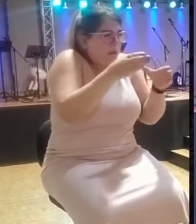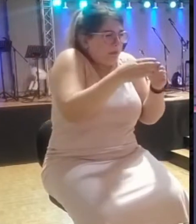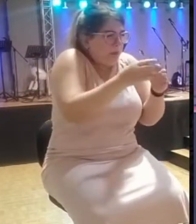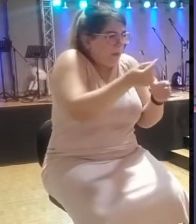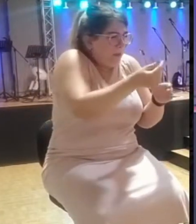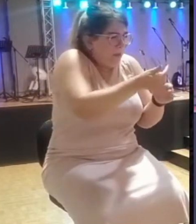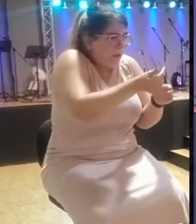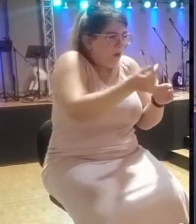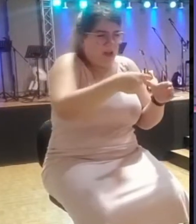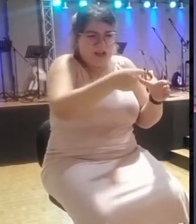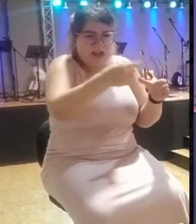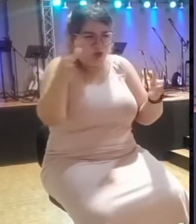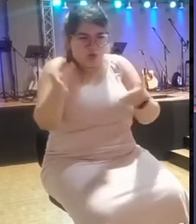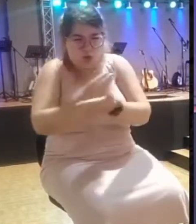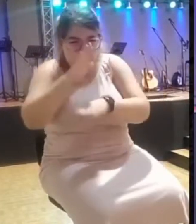así, gloria a Dios.